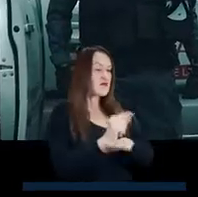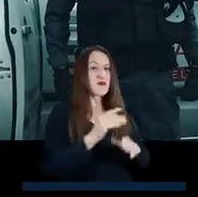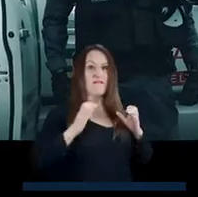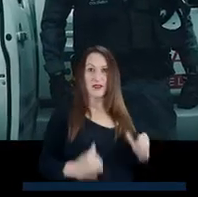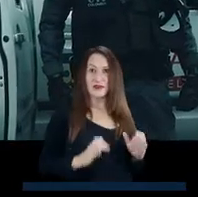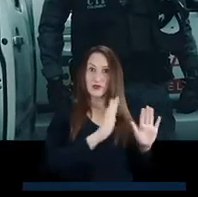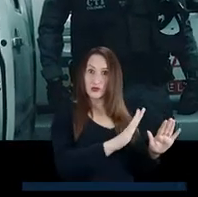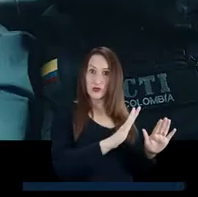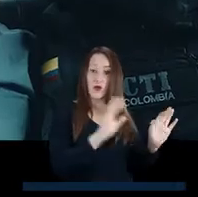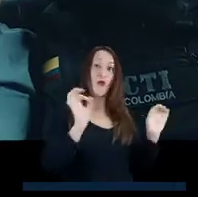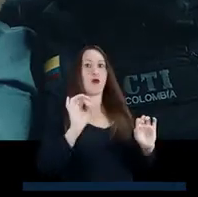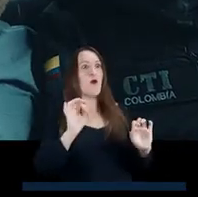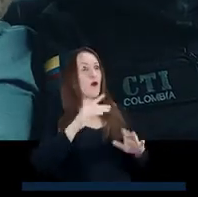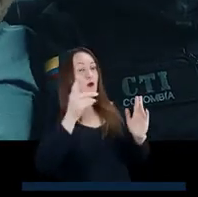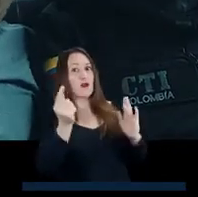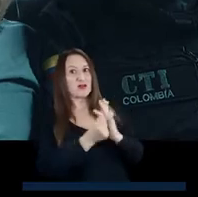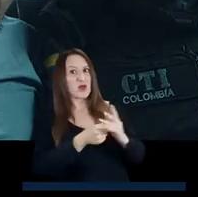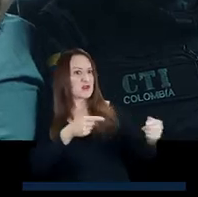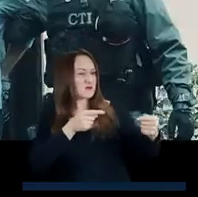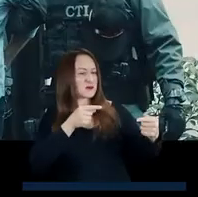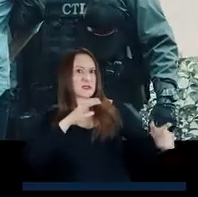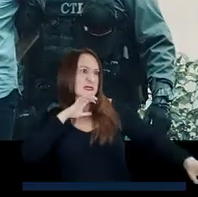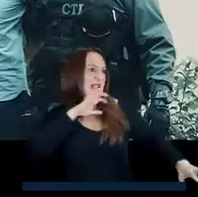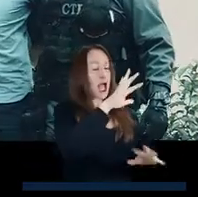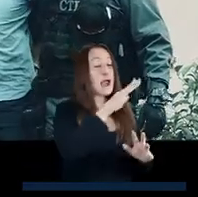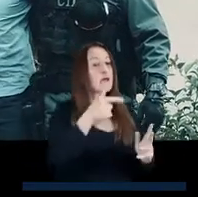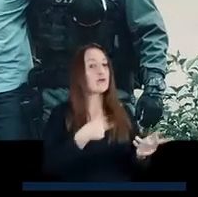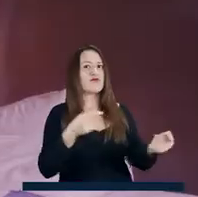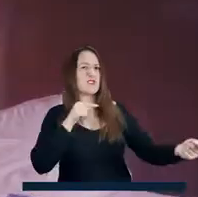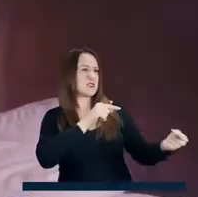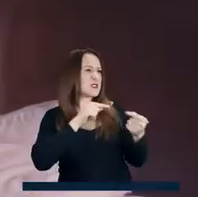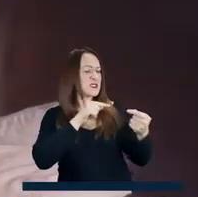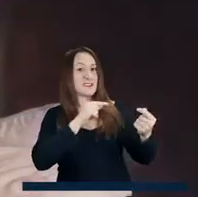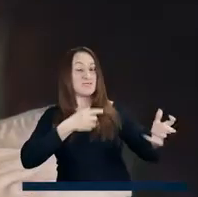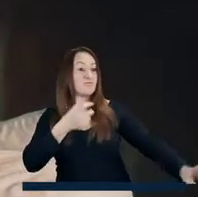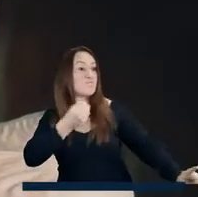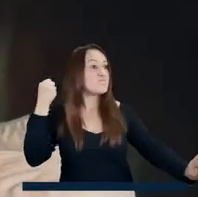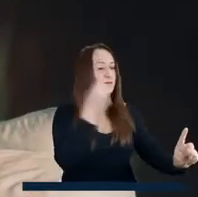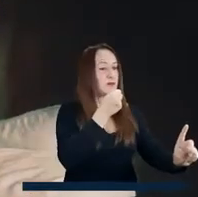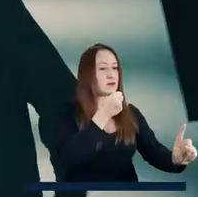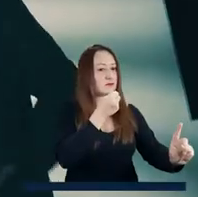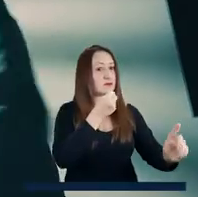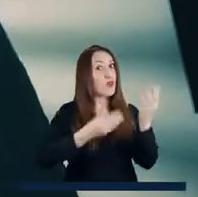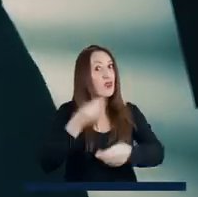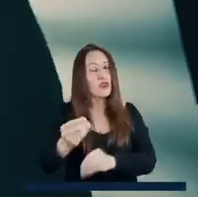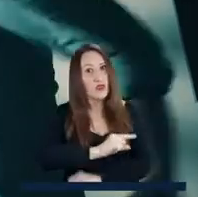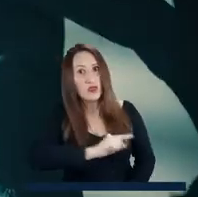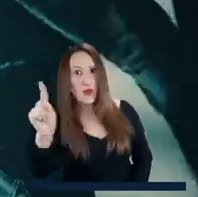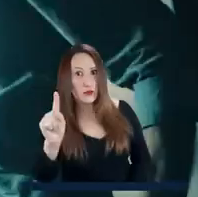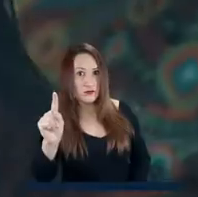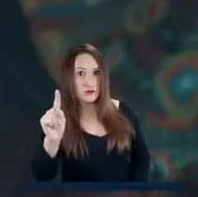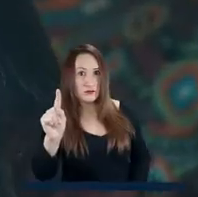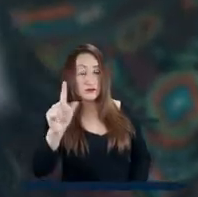físico, si le grita a su pareja para maltratarla y que sepa quién es el que manda, si usted al discutir con su pareja amenaza con